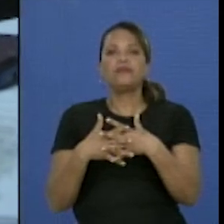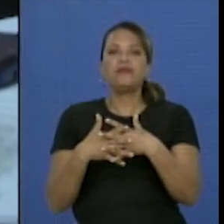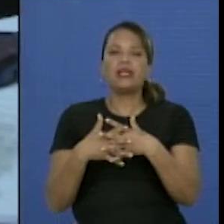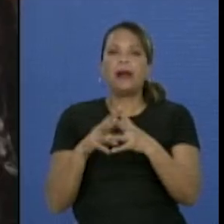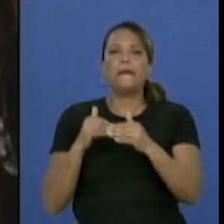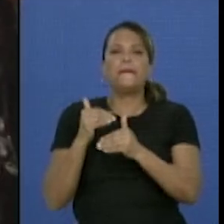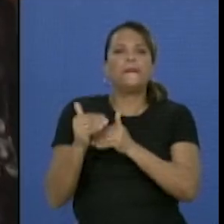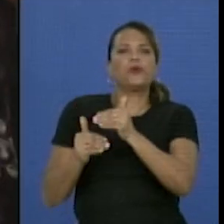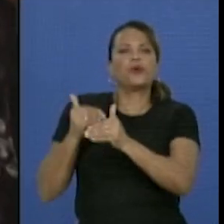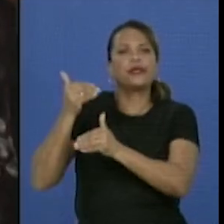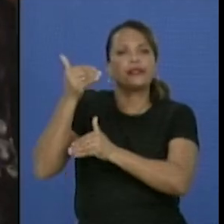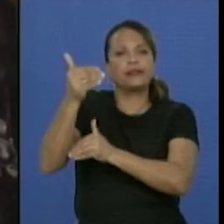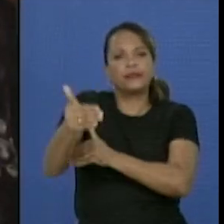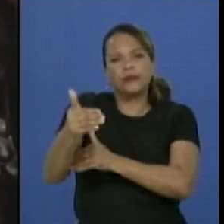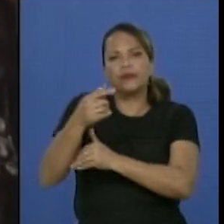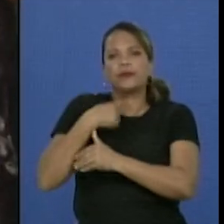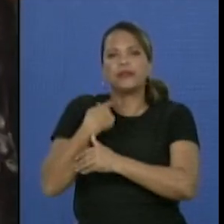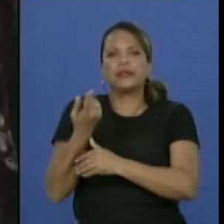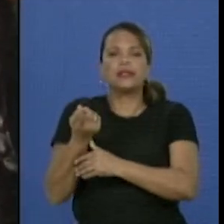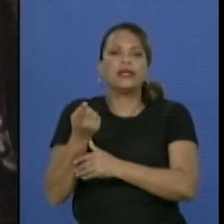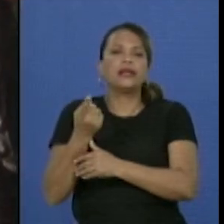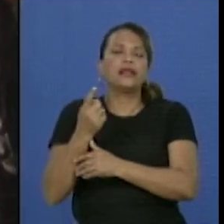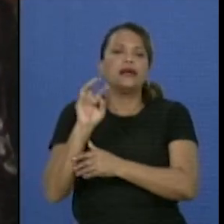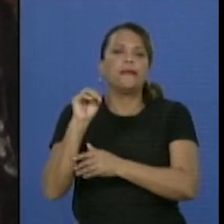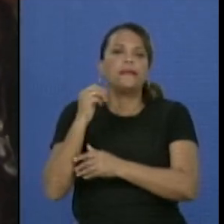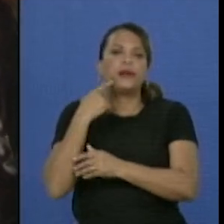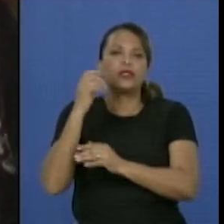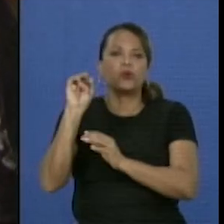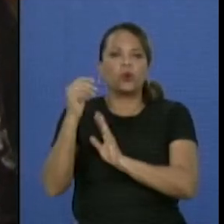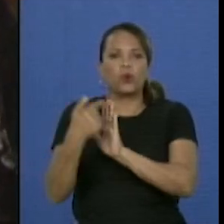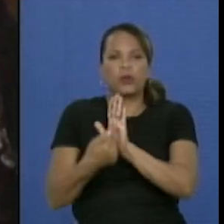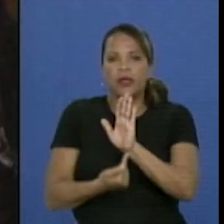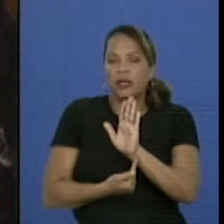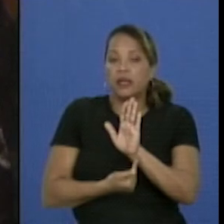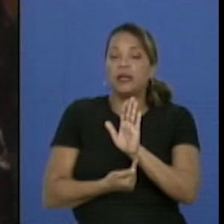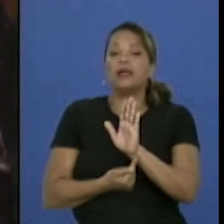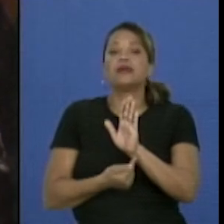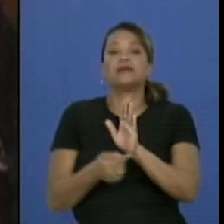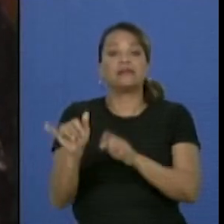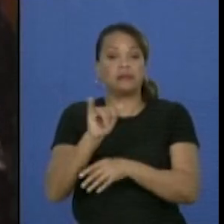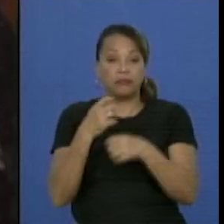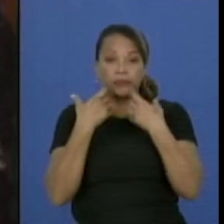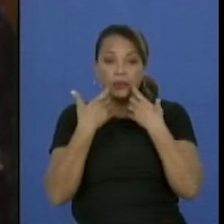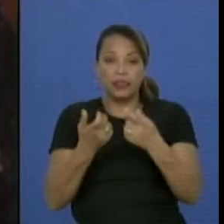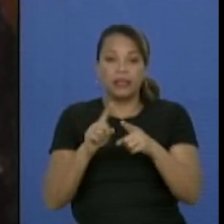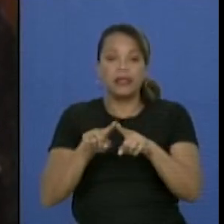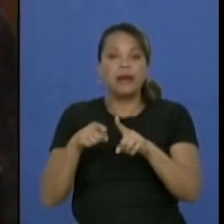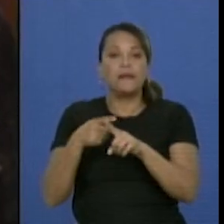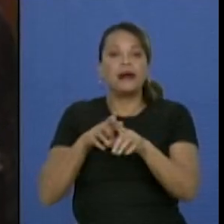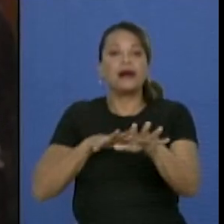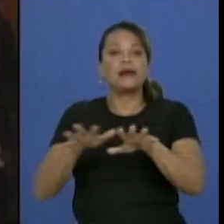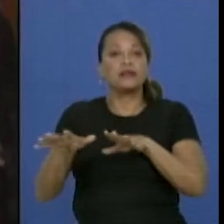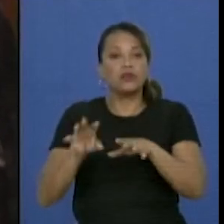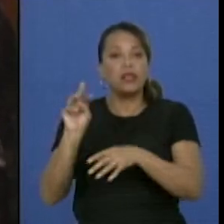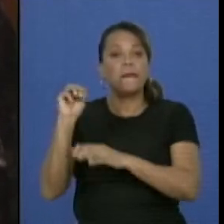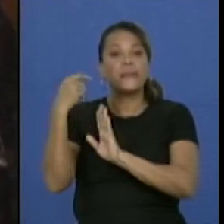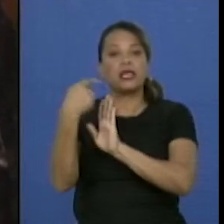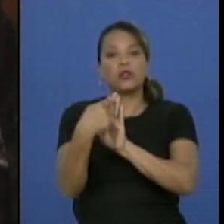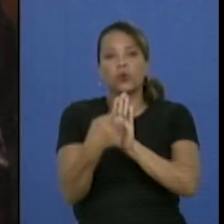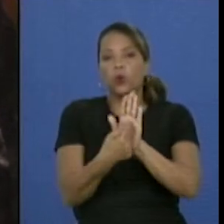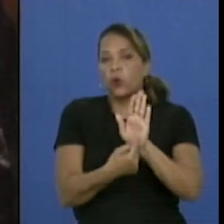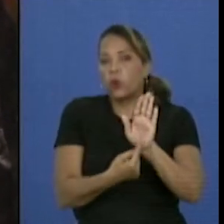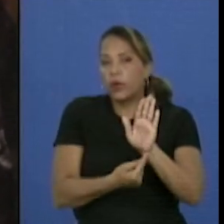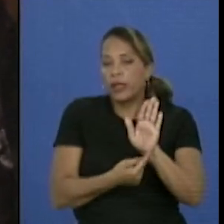proyecciones desde el punto de vista de metodologías que son muy importantes, sino también en las acciones vinculadas a esas metodologías que